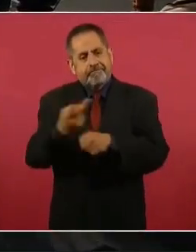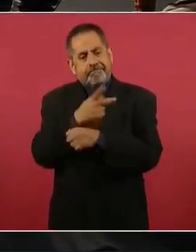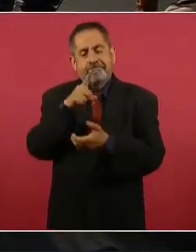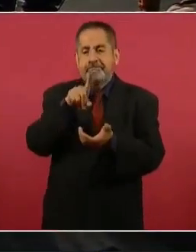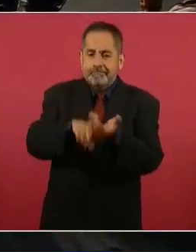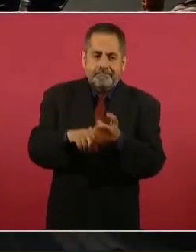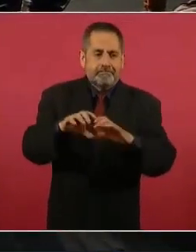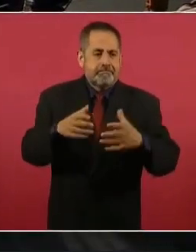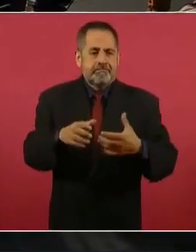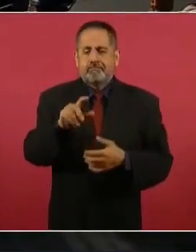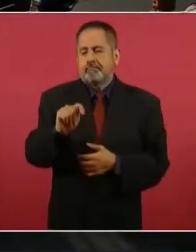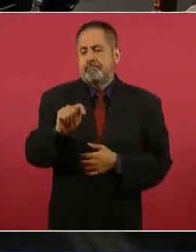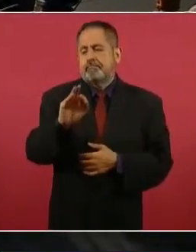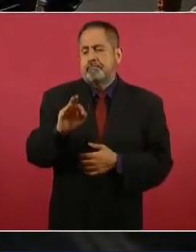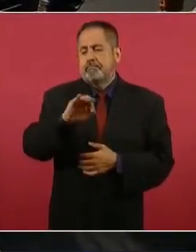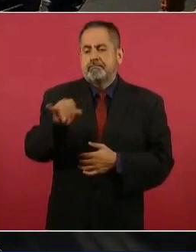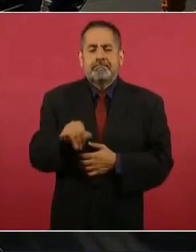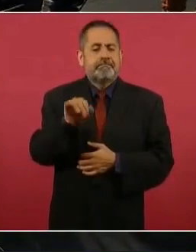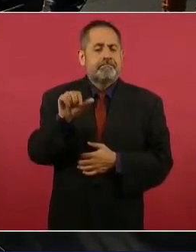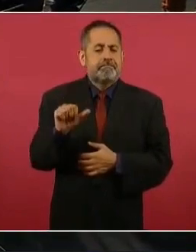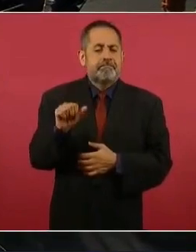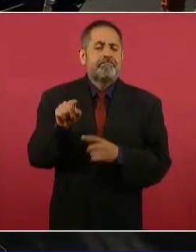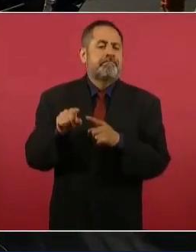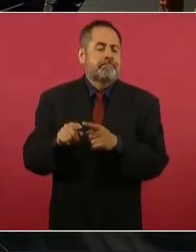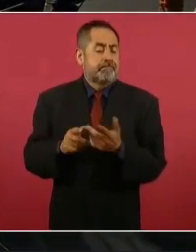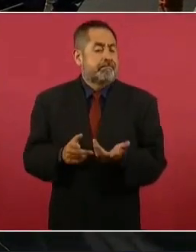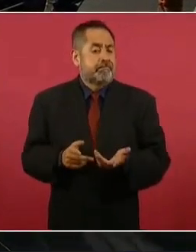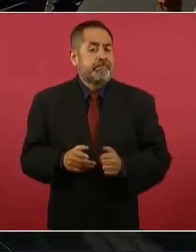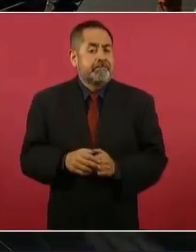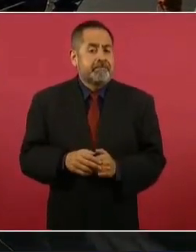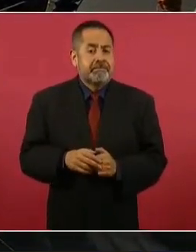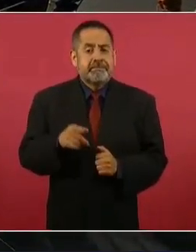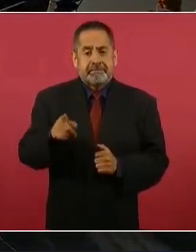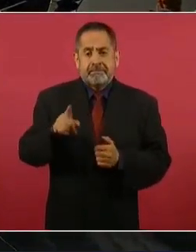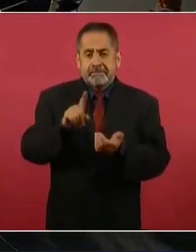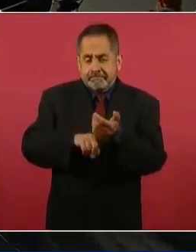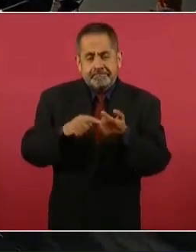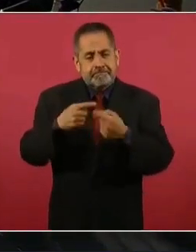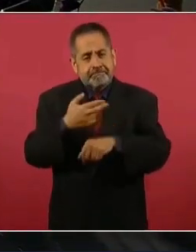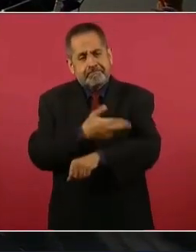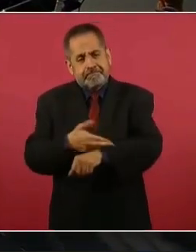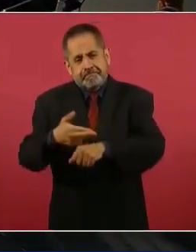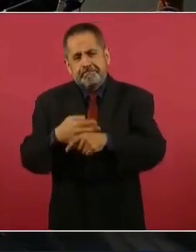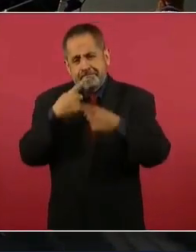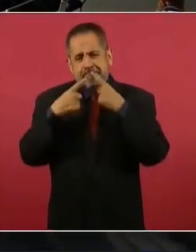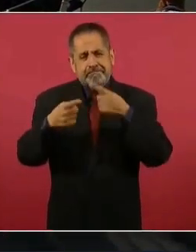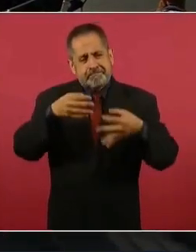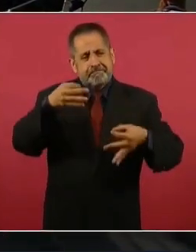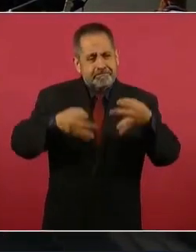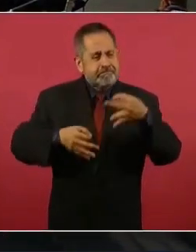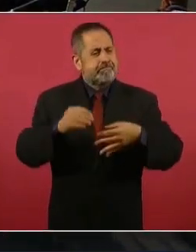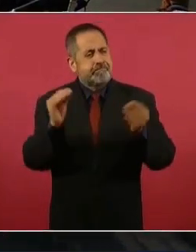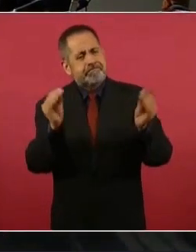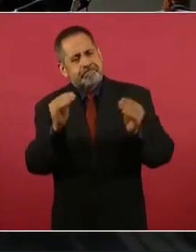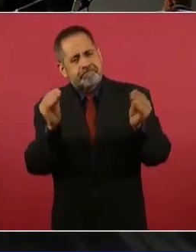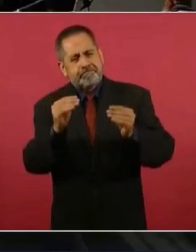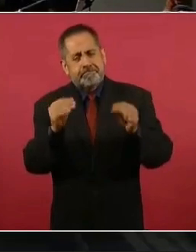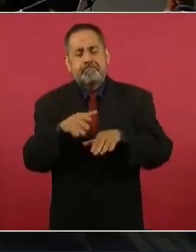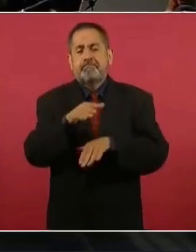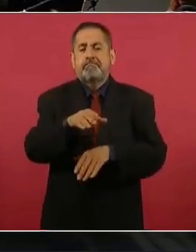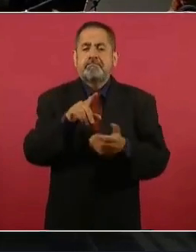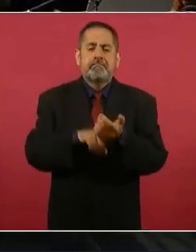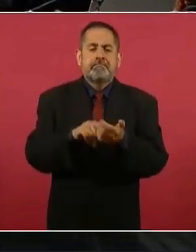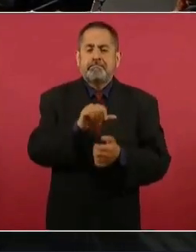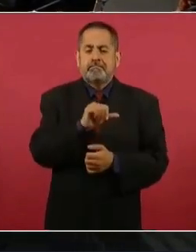en este órgano en el que se llevan todos estos litigios que tienen que